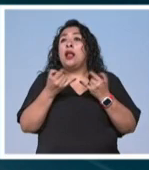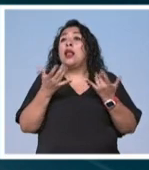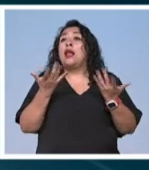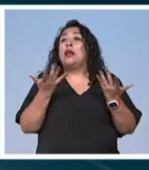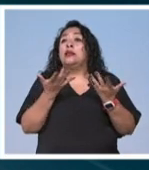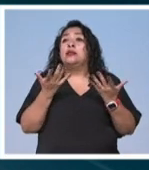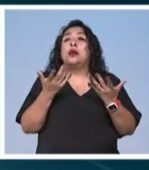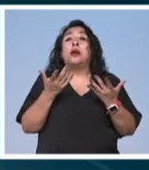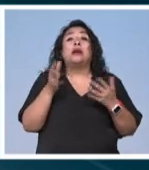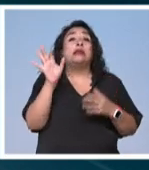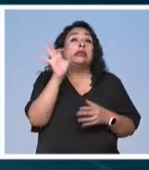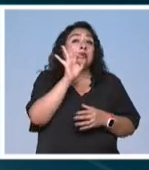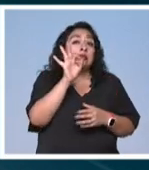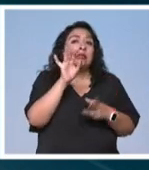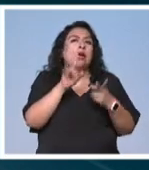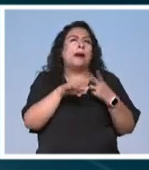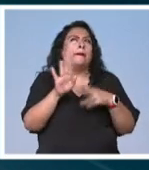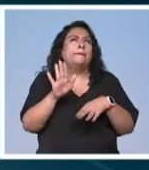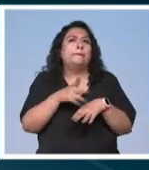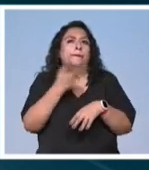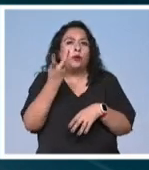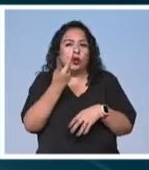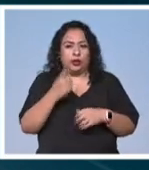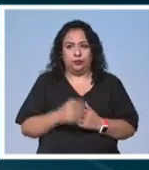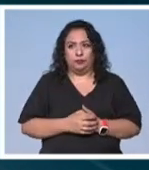entre el podría y el por qué